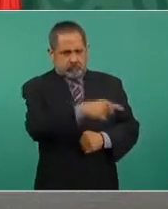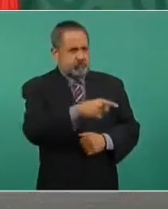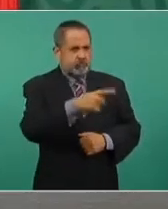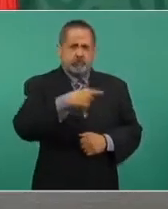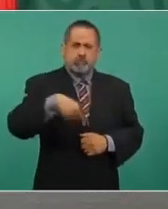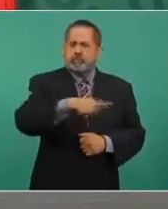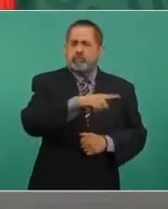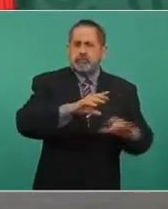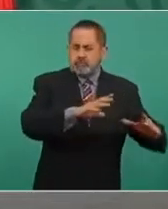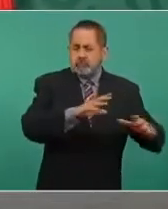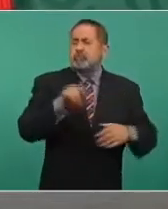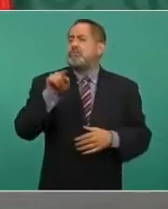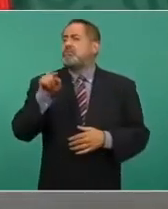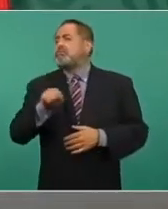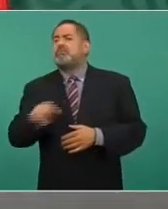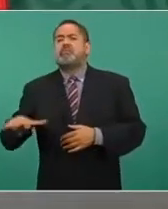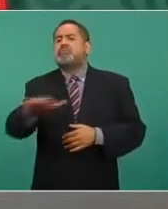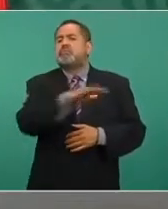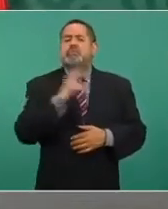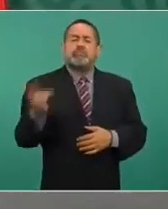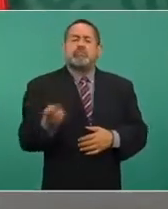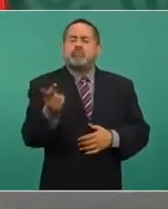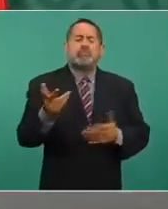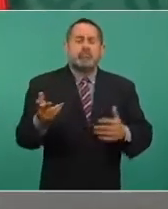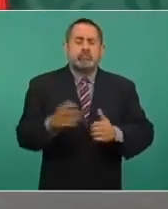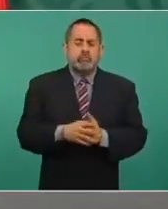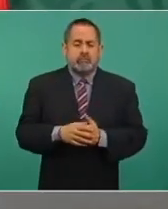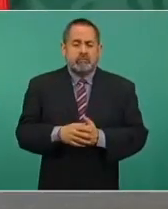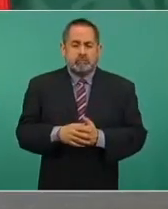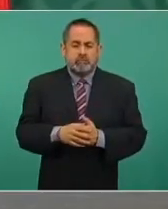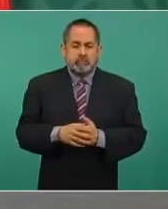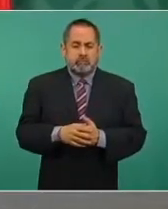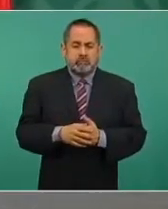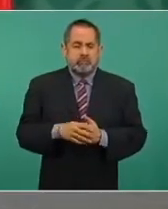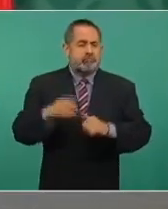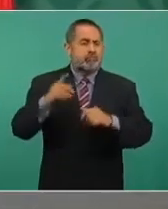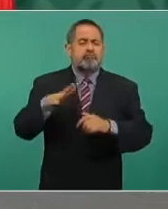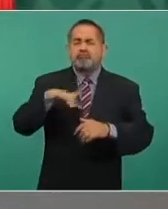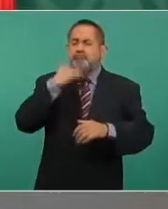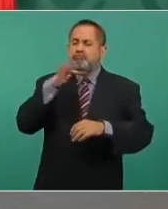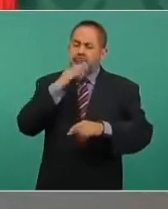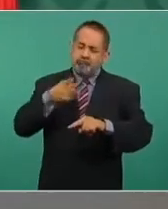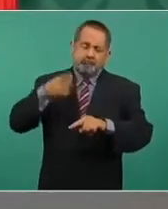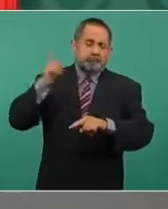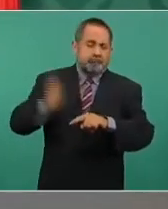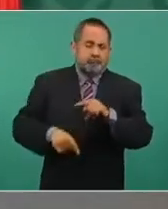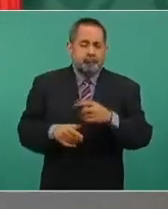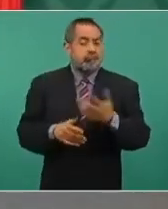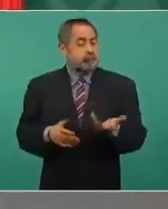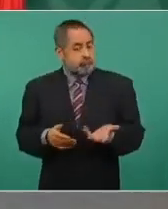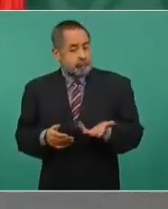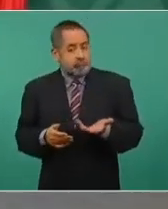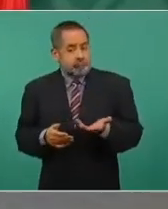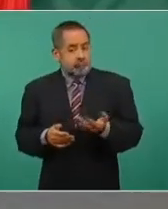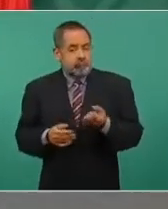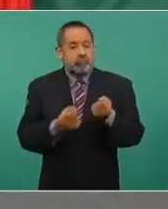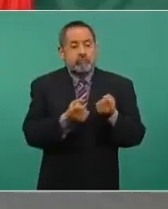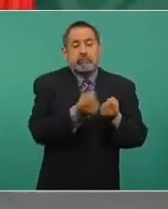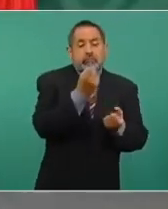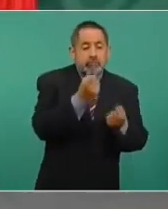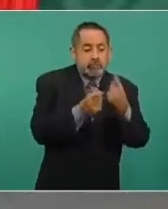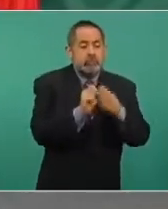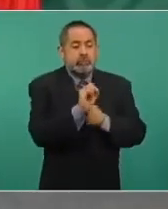gente, ¿el combate a la corrupción va a ser selectivo